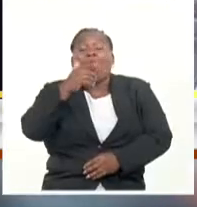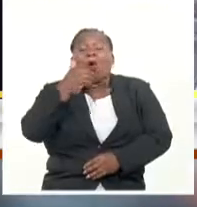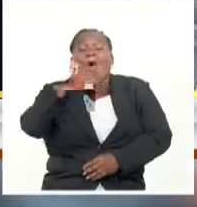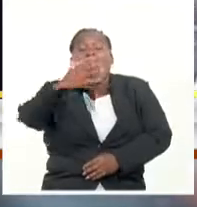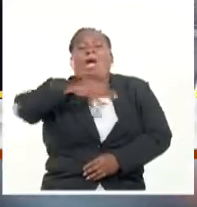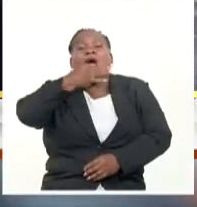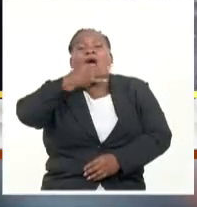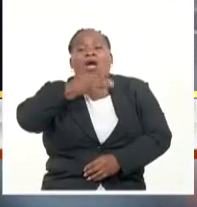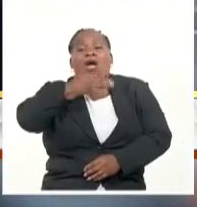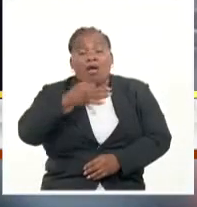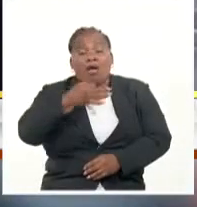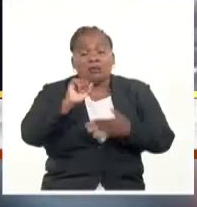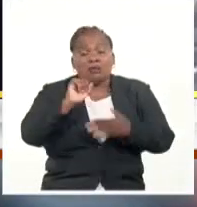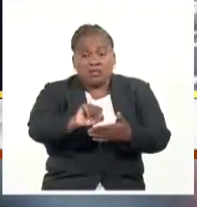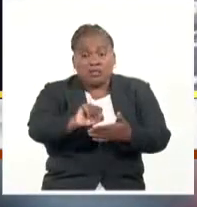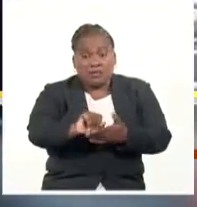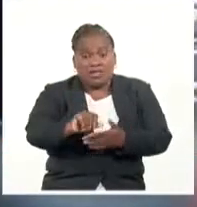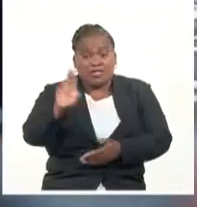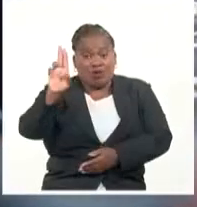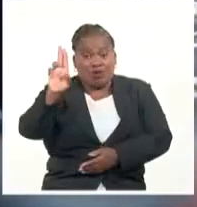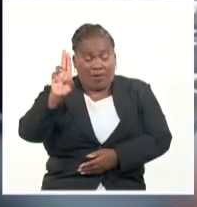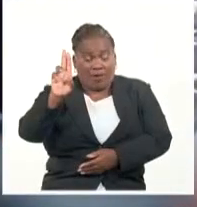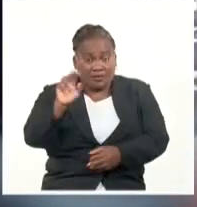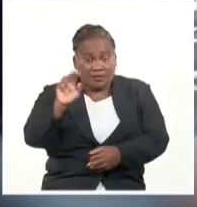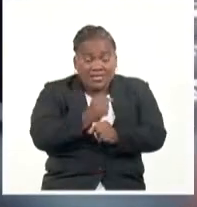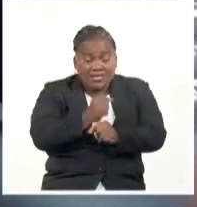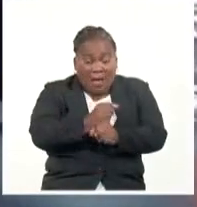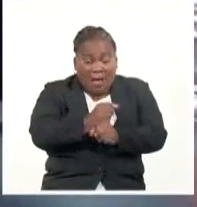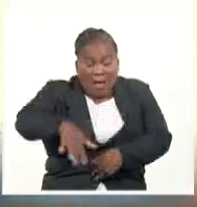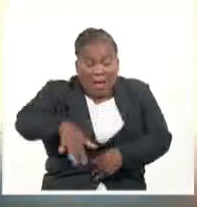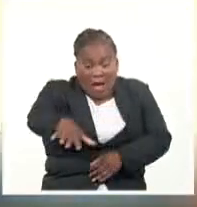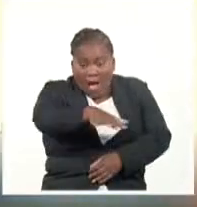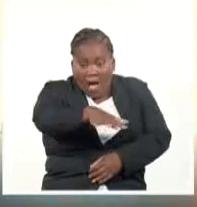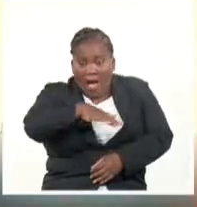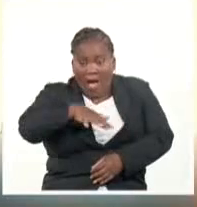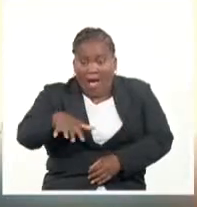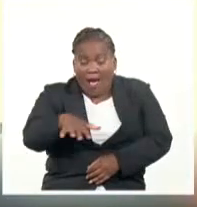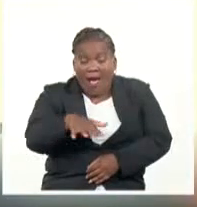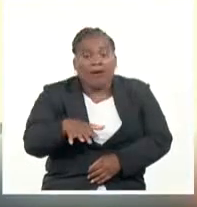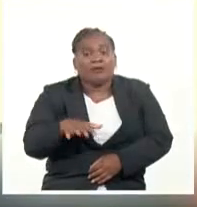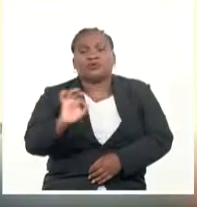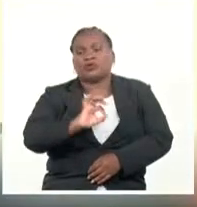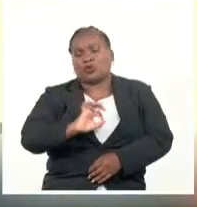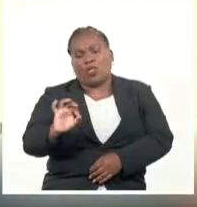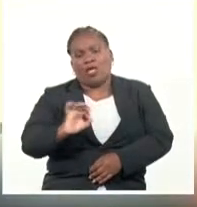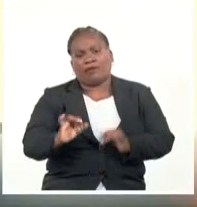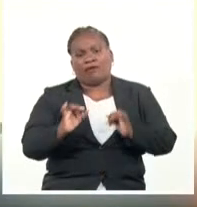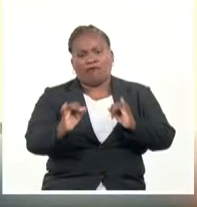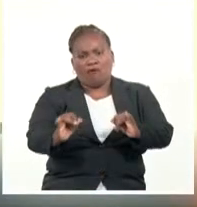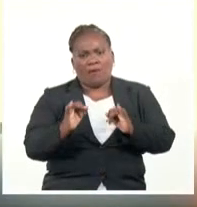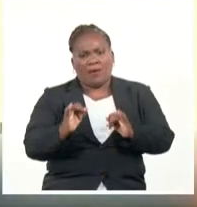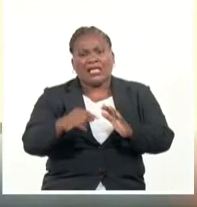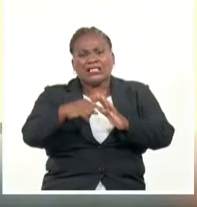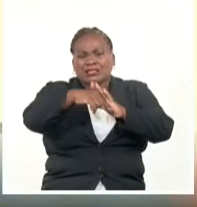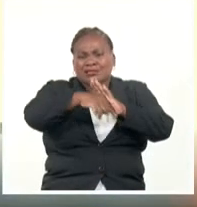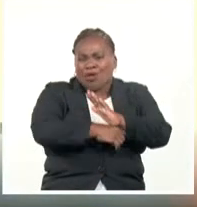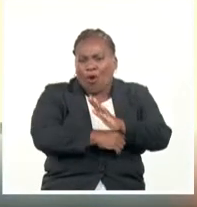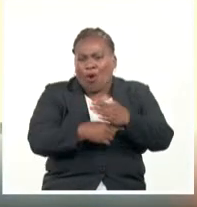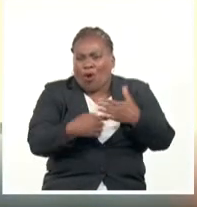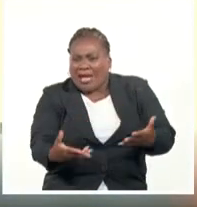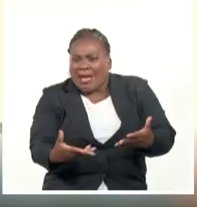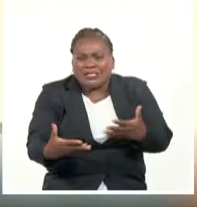señaló que los servicios de emergencia trabajan en el lugar de los hechos, sin ofrecer por el momento más detalles sobre lo sucedido.